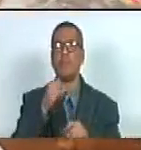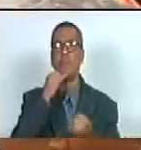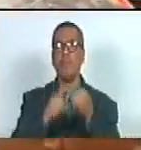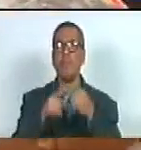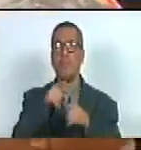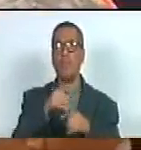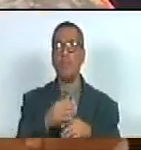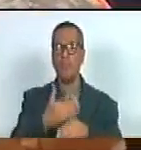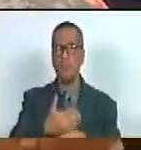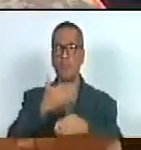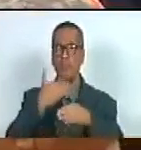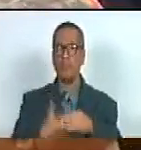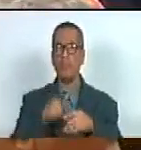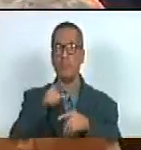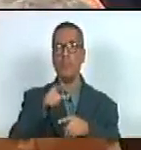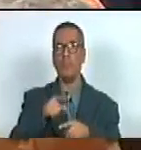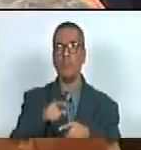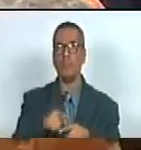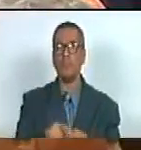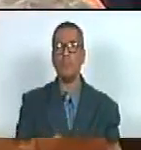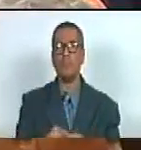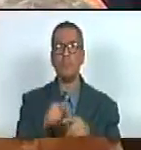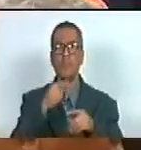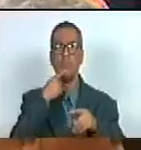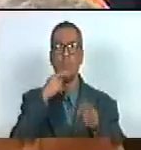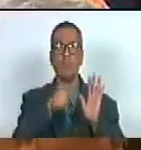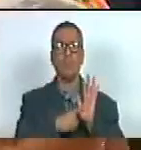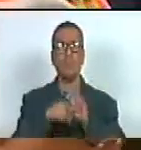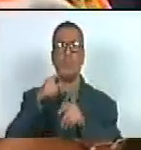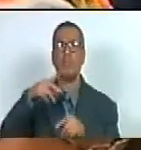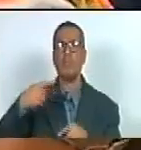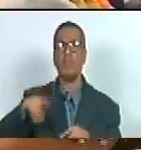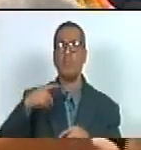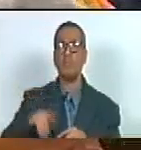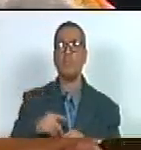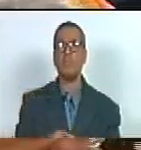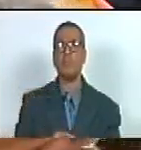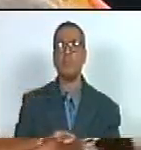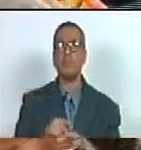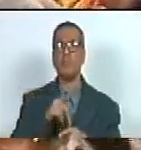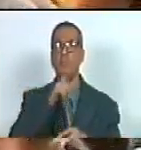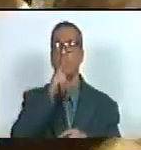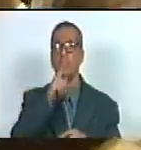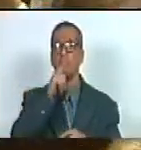detrás de usted lo que hay es fascismo puro de derecha rancia